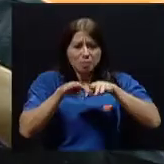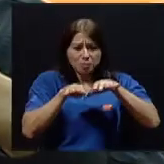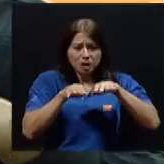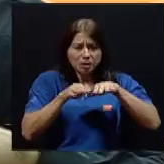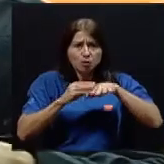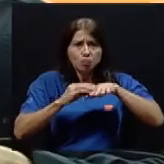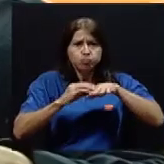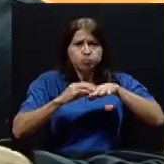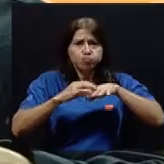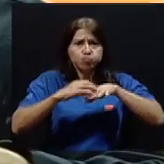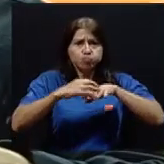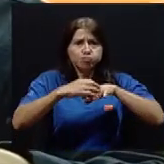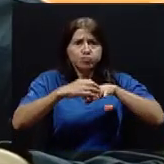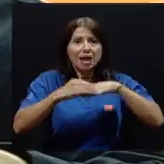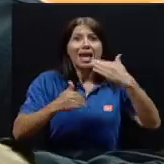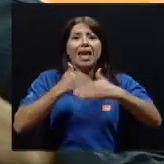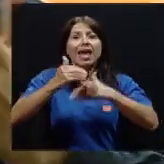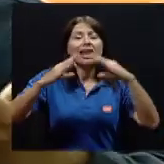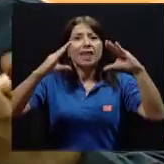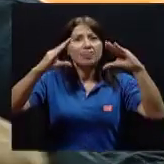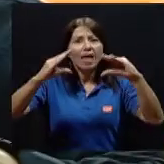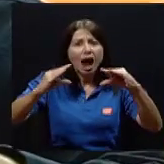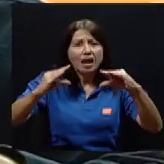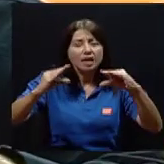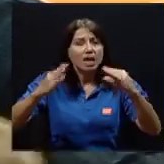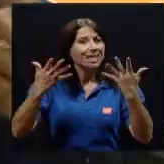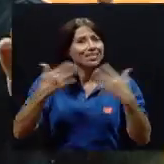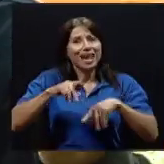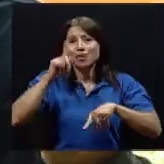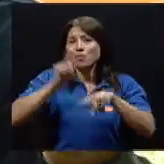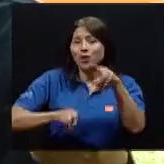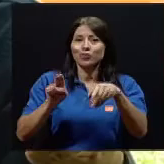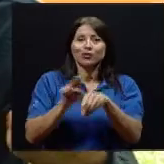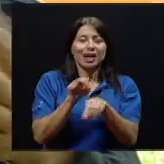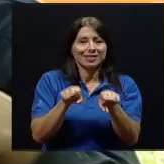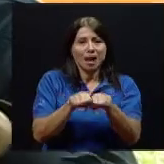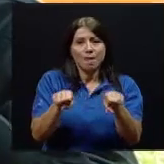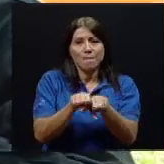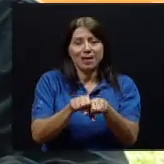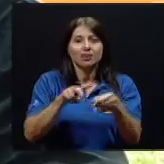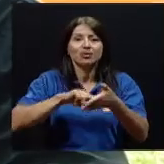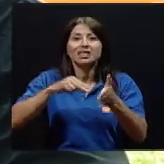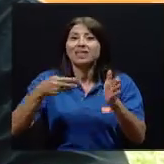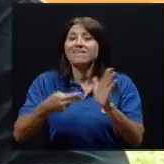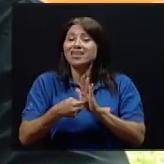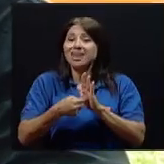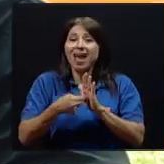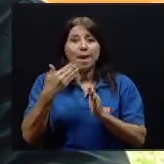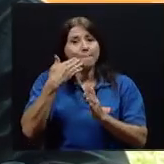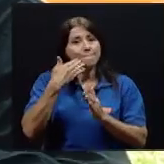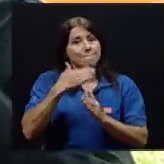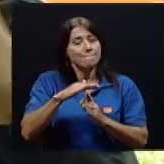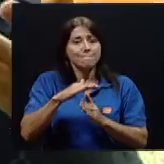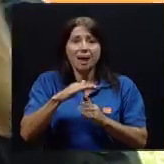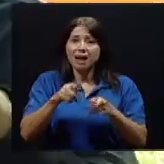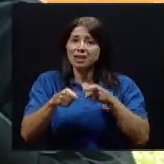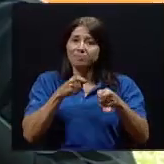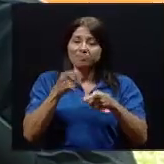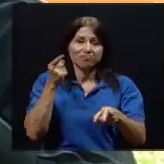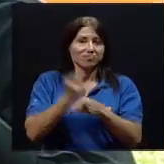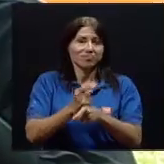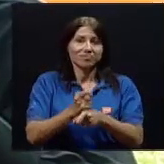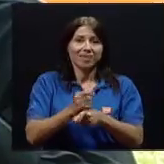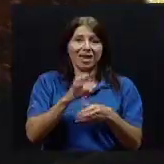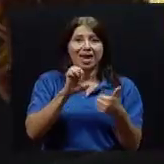y me aprieta y es precisamente por el inadecuado manejo. Entonces, el edema es el manejo del... sería el signo y la disnea